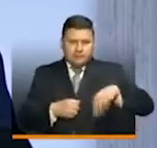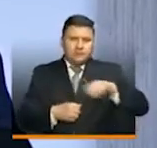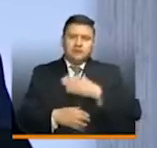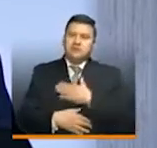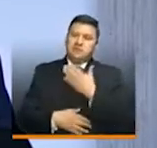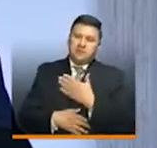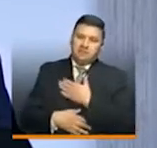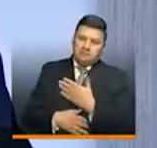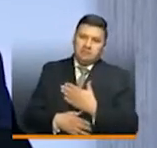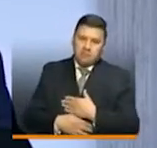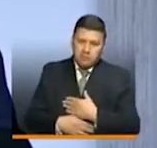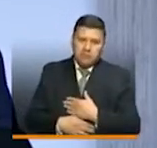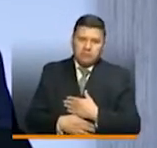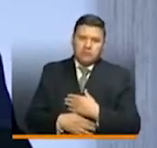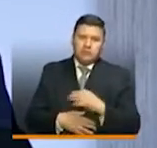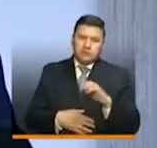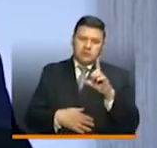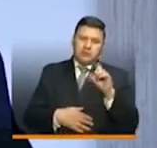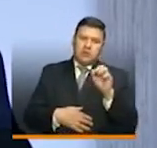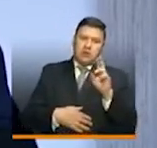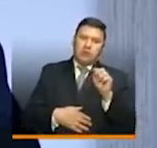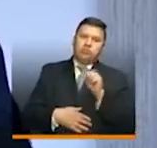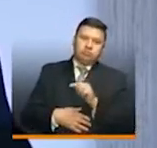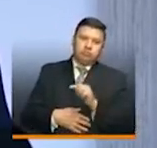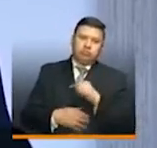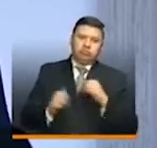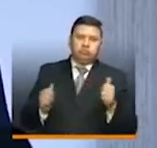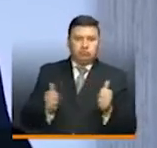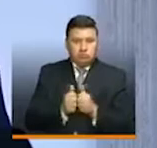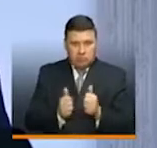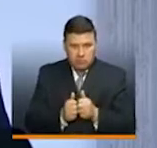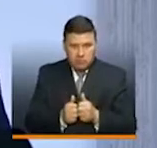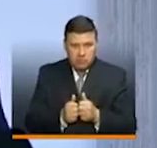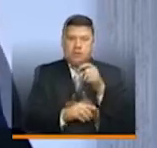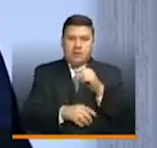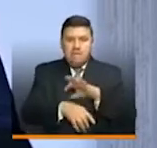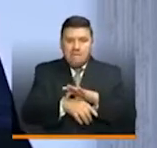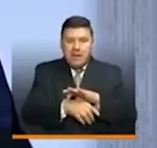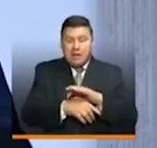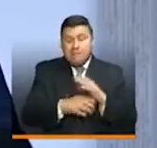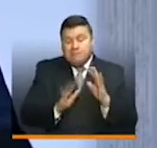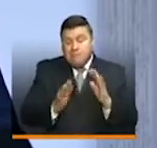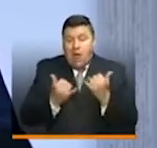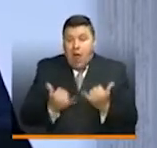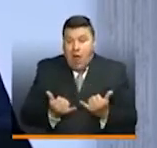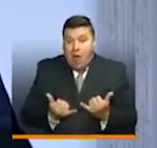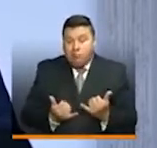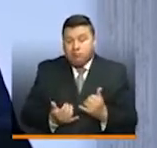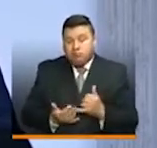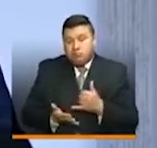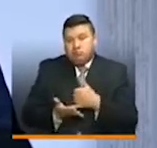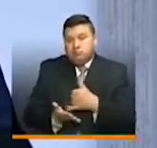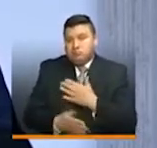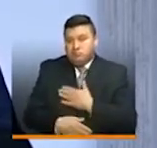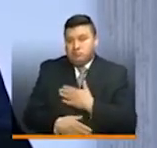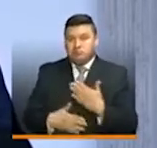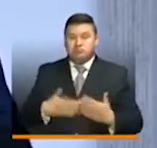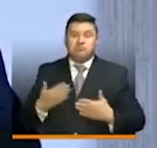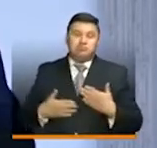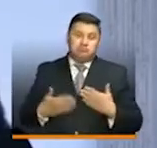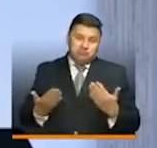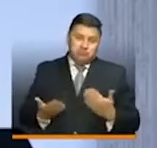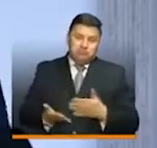felicitarla a Laura, a todo el equipo que la acompañó a ella. Por lo pronto entonces, pues nos encanta